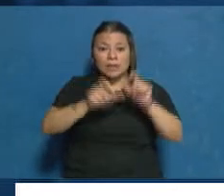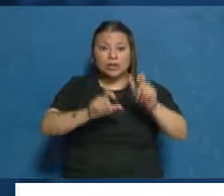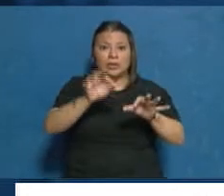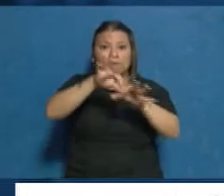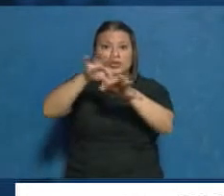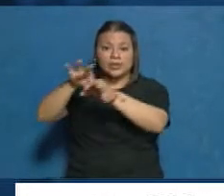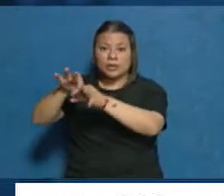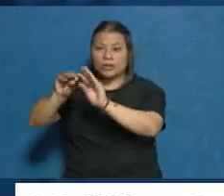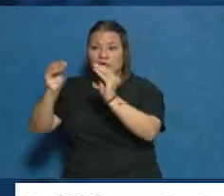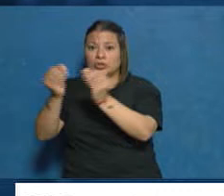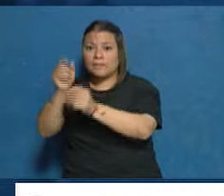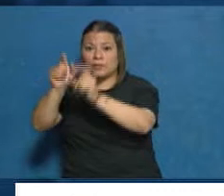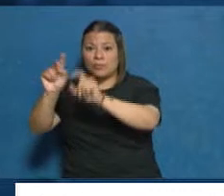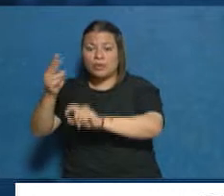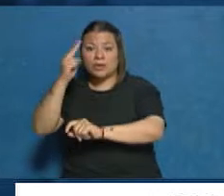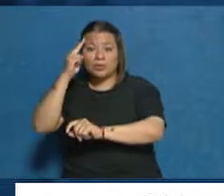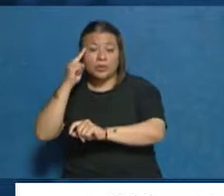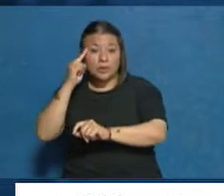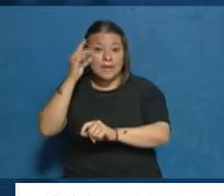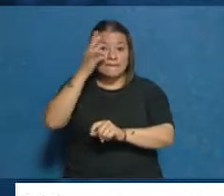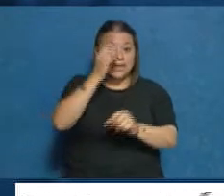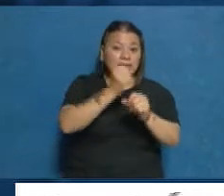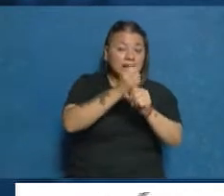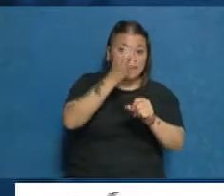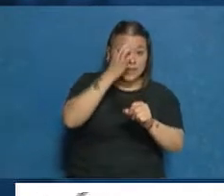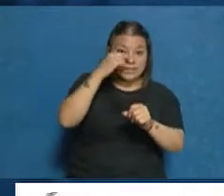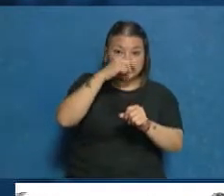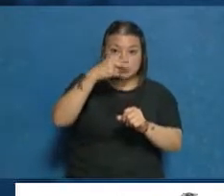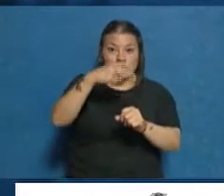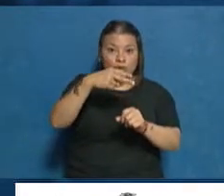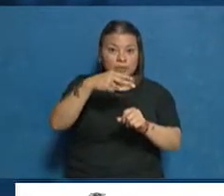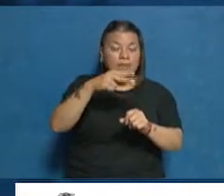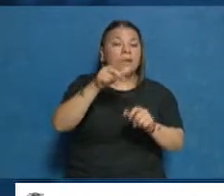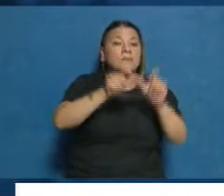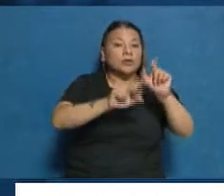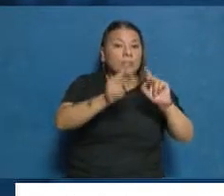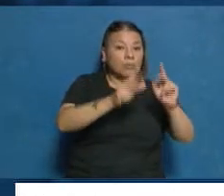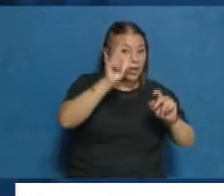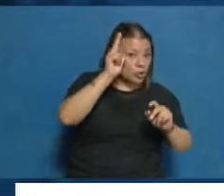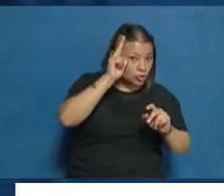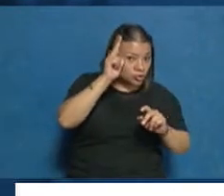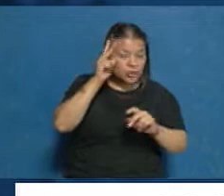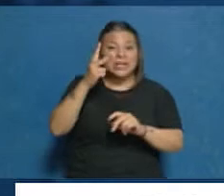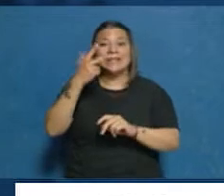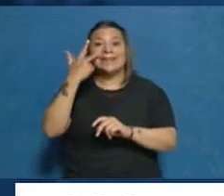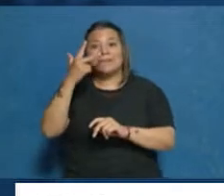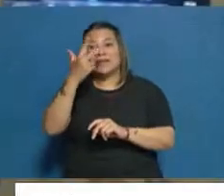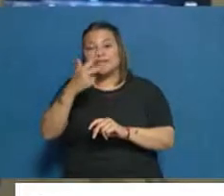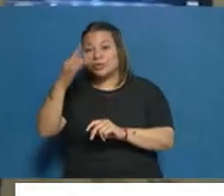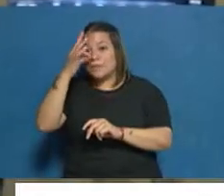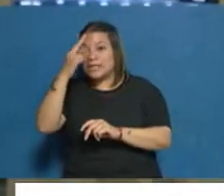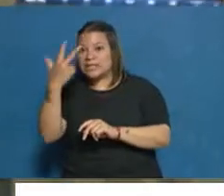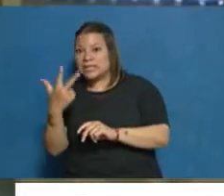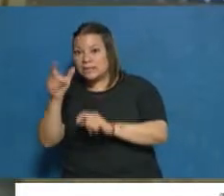nueves muertes, mientras que el 20 al 27 de noviembre fueron 8 muertes y 3.323 casos